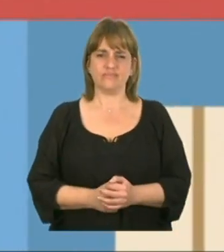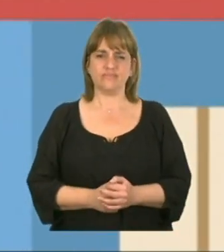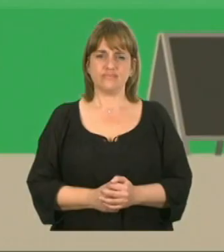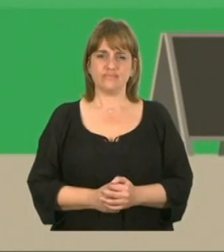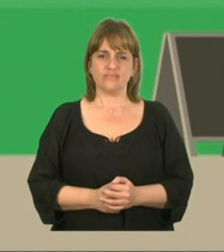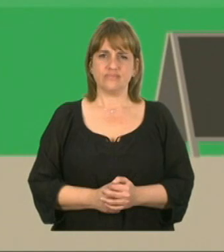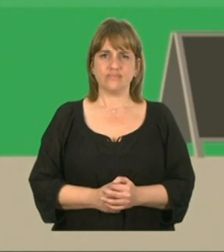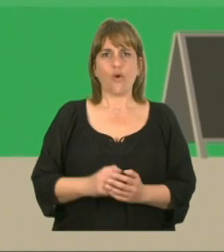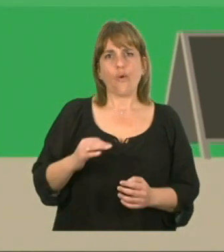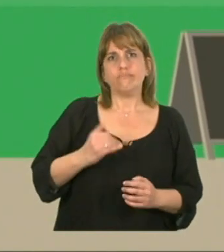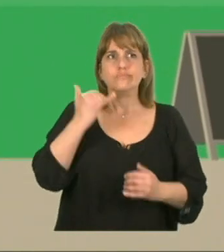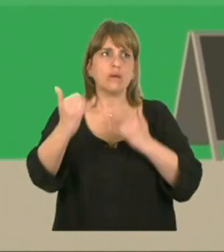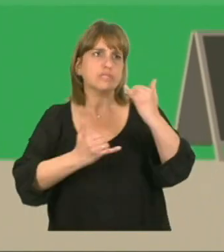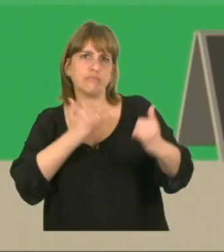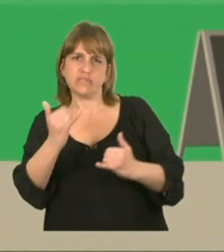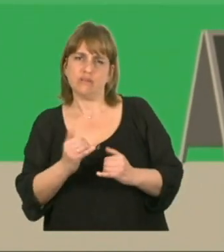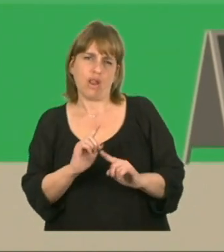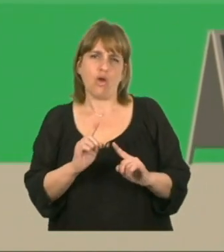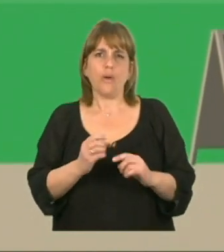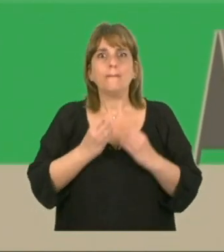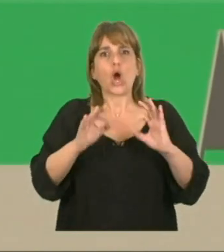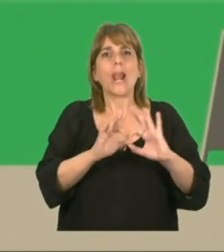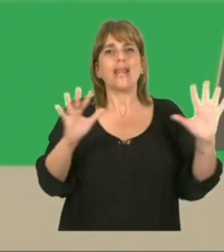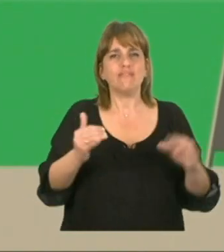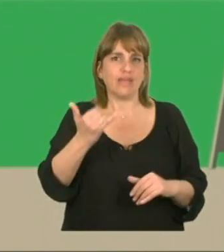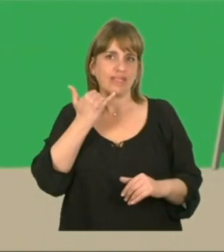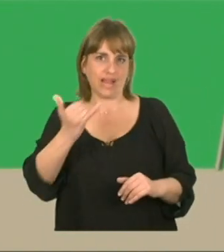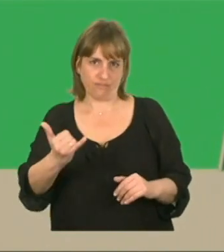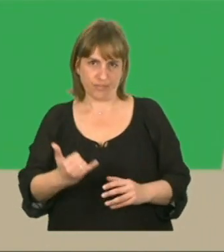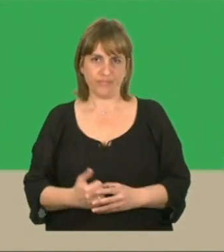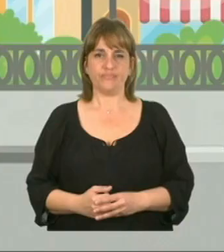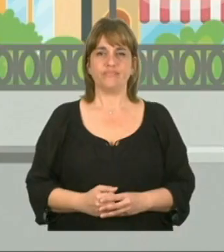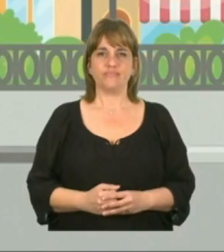No utilices tu teléfono innecesariamente para no saturar las líneas.